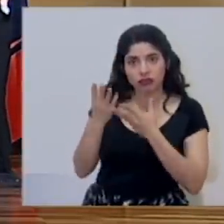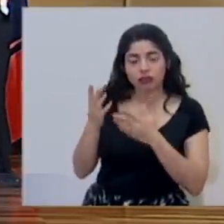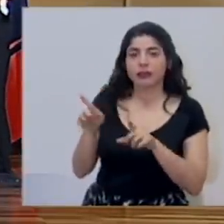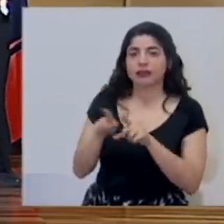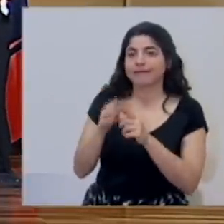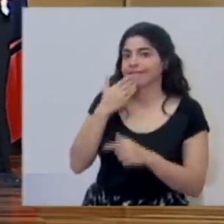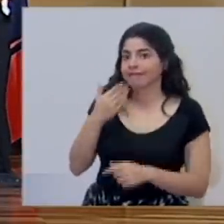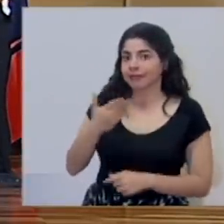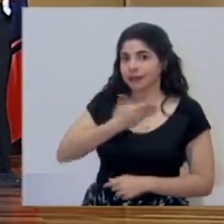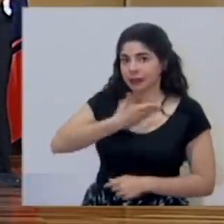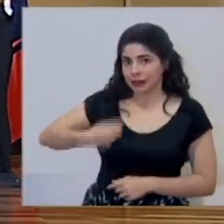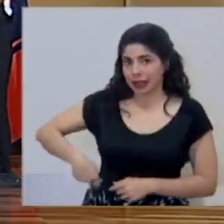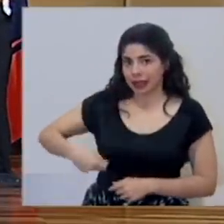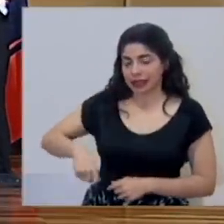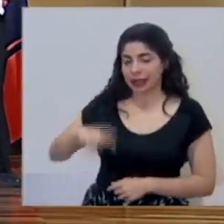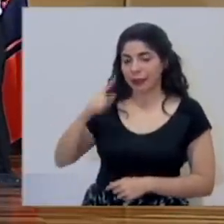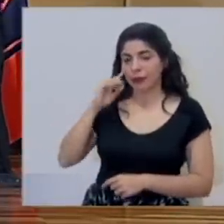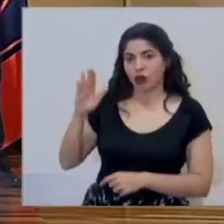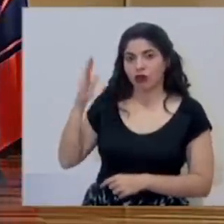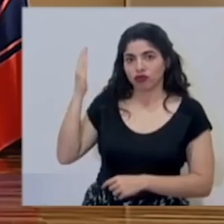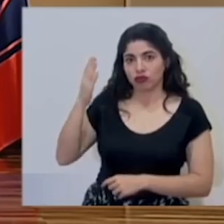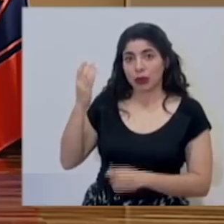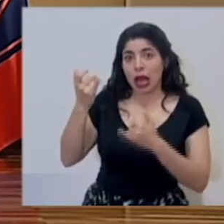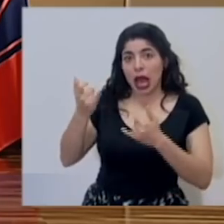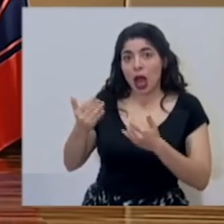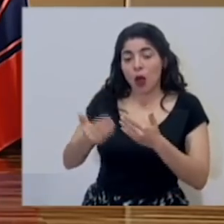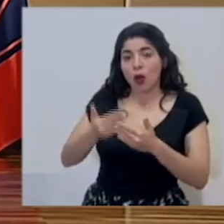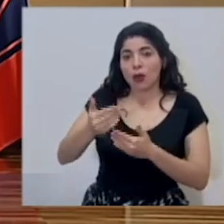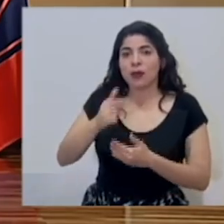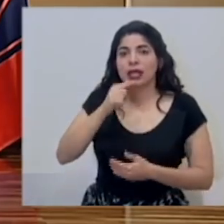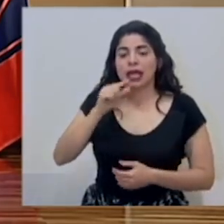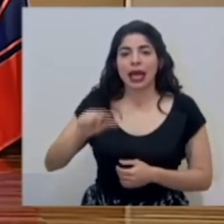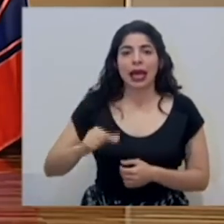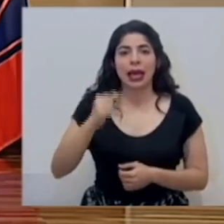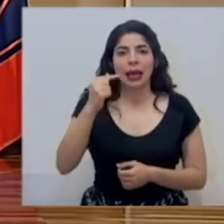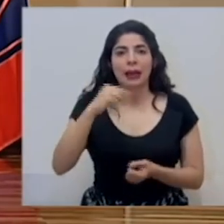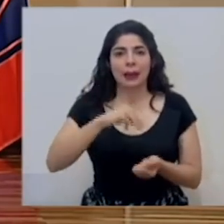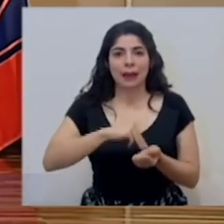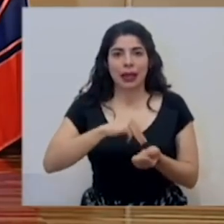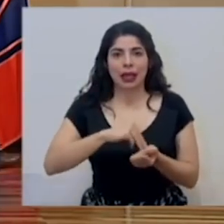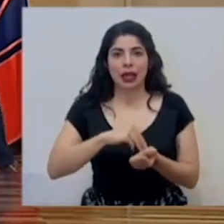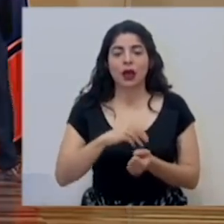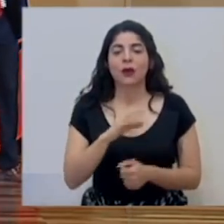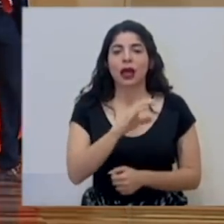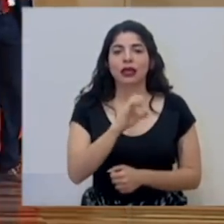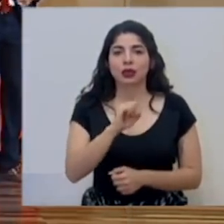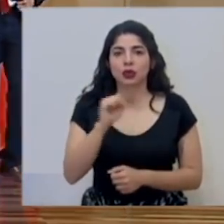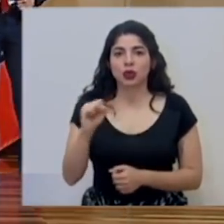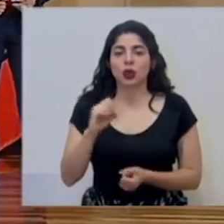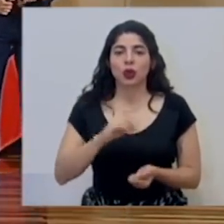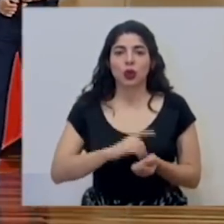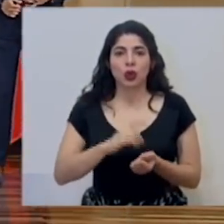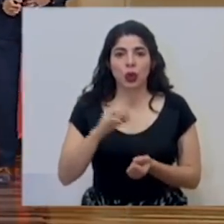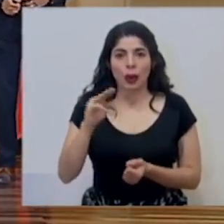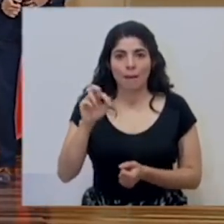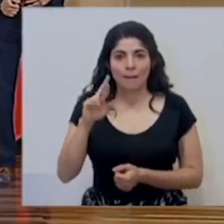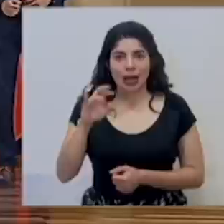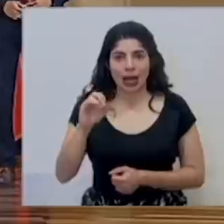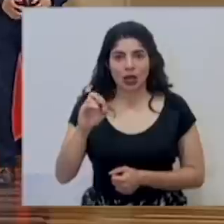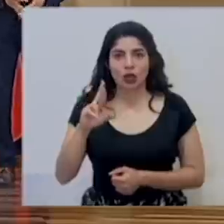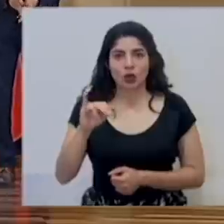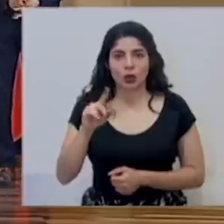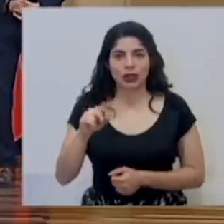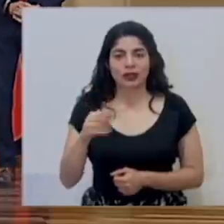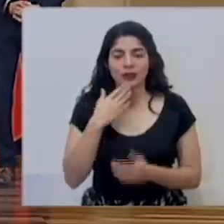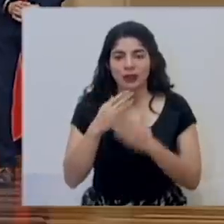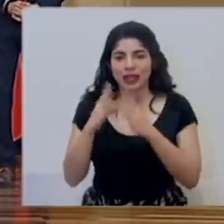reporte. También muchas gracias al presidente por su mensaje. Escuchamos al gerente médico de la Caja Costarricense de Seguro Social, el doctor Mario Ruiz.